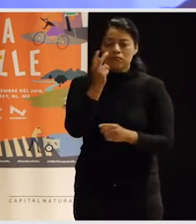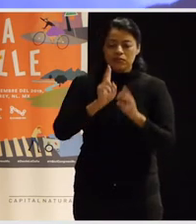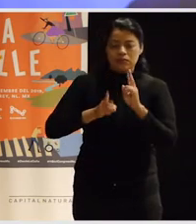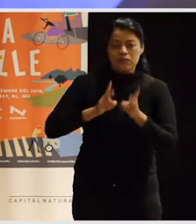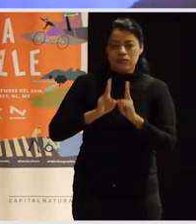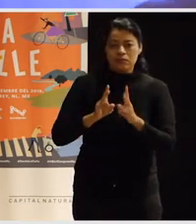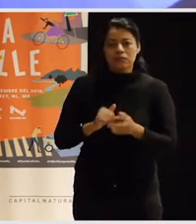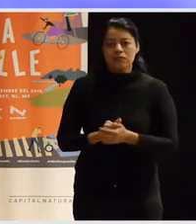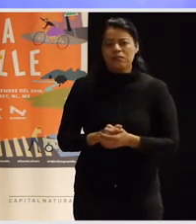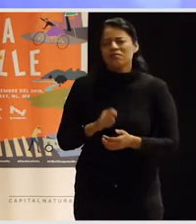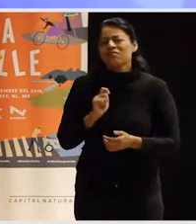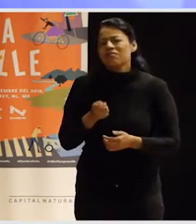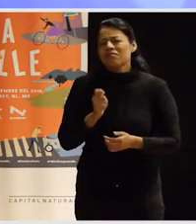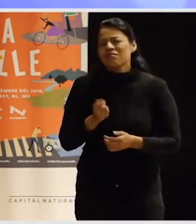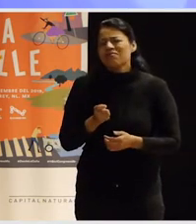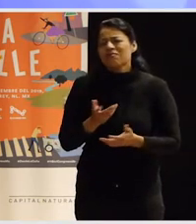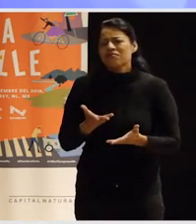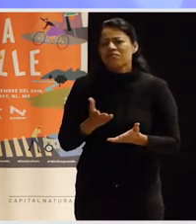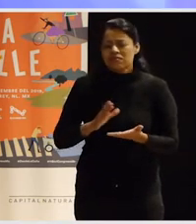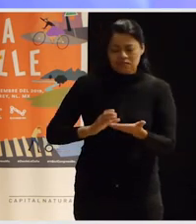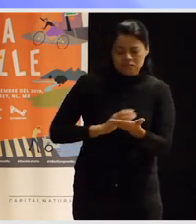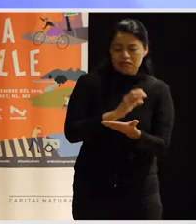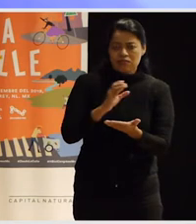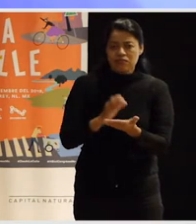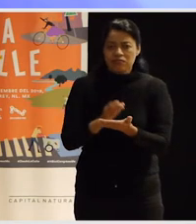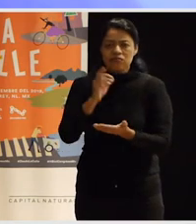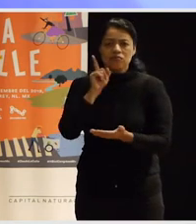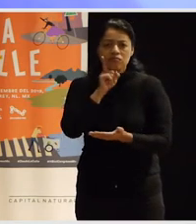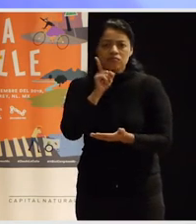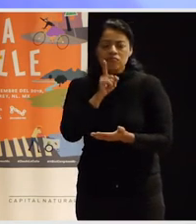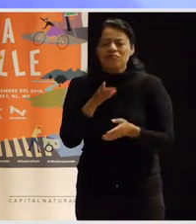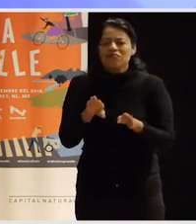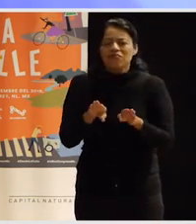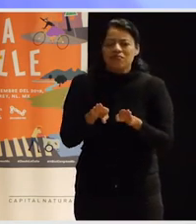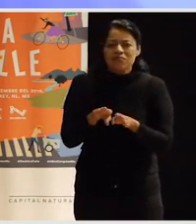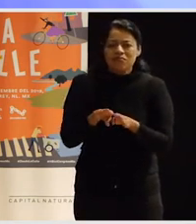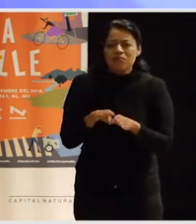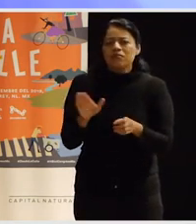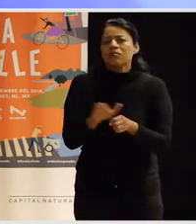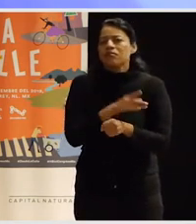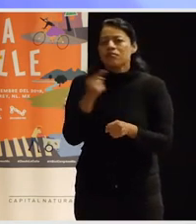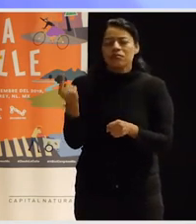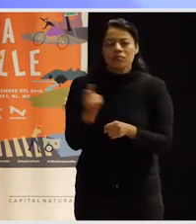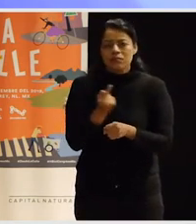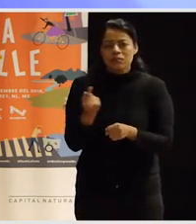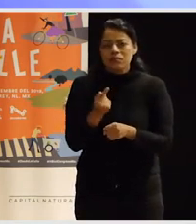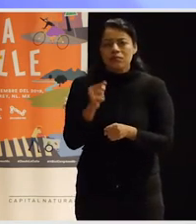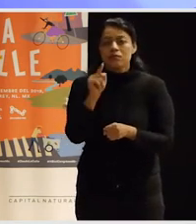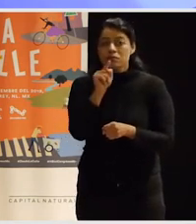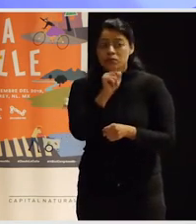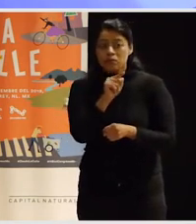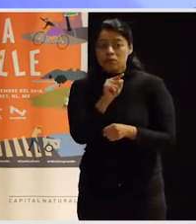qué es eso del urbanismo feminista, cómo y por qué tú te